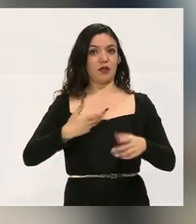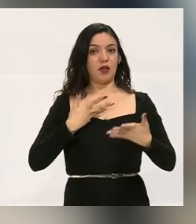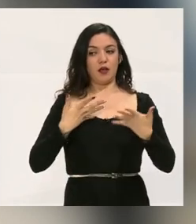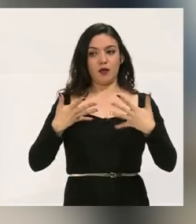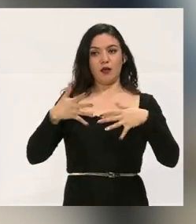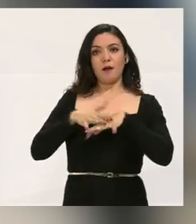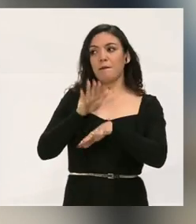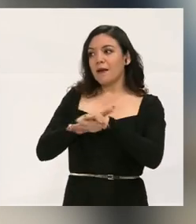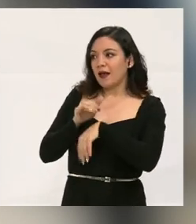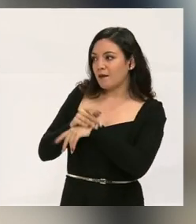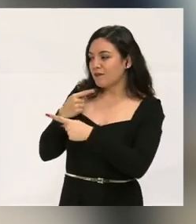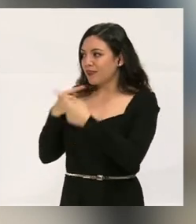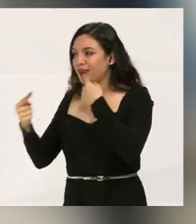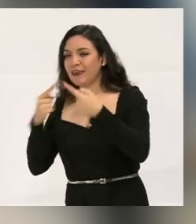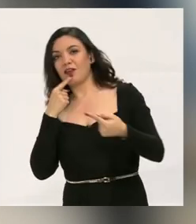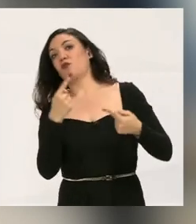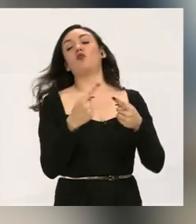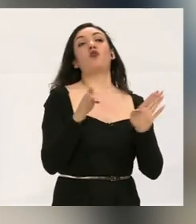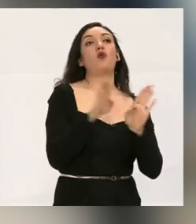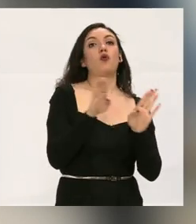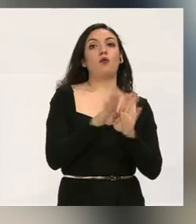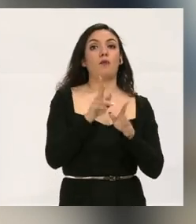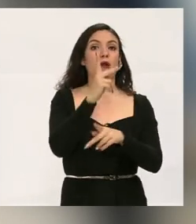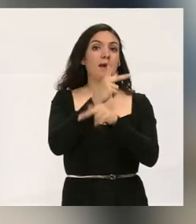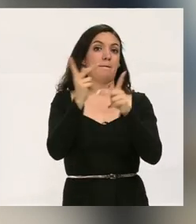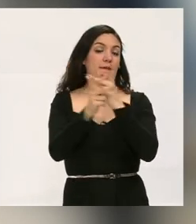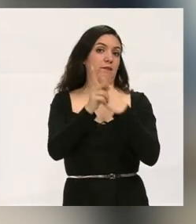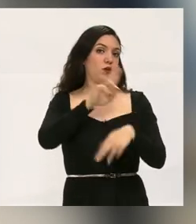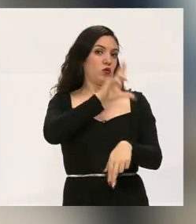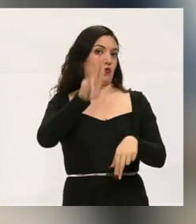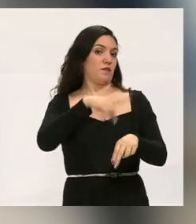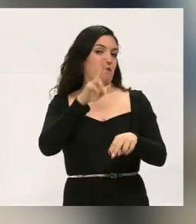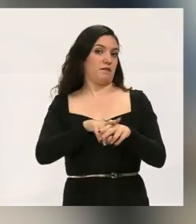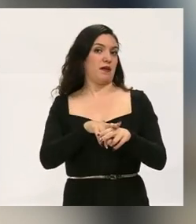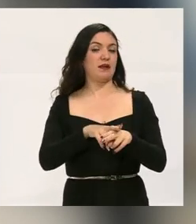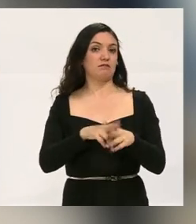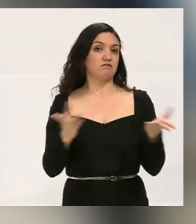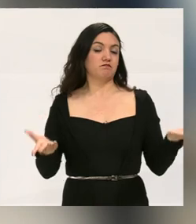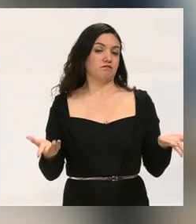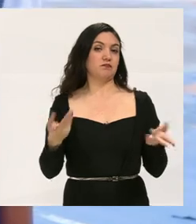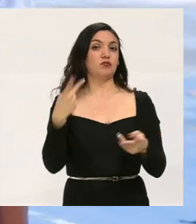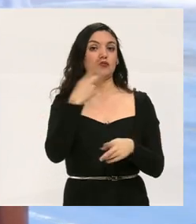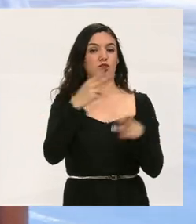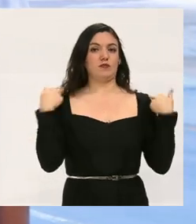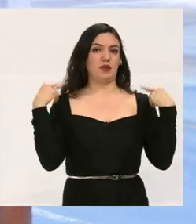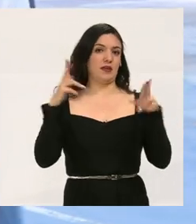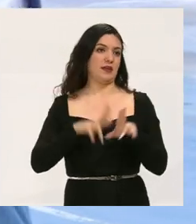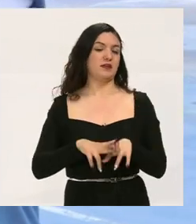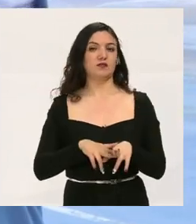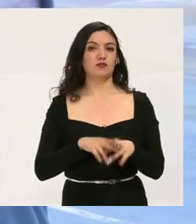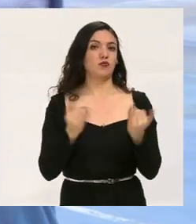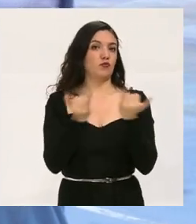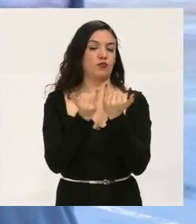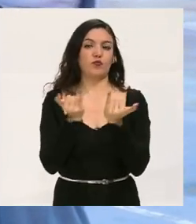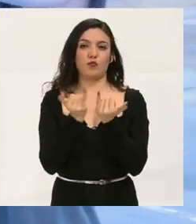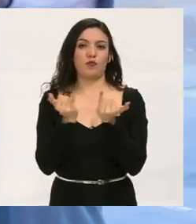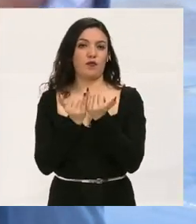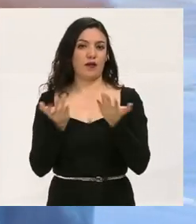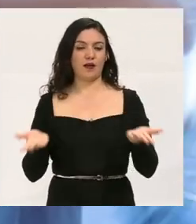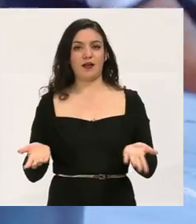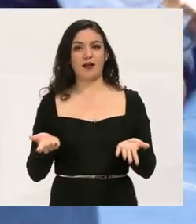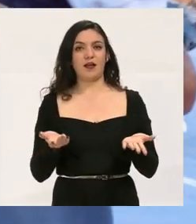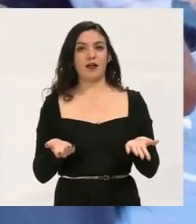de guerra, se incluye más a sus compañeros, como a la prepa normal, como los de allá, sus maestros,